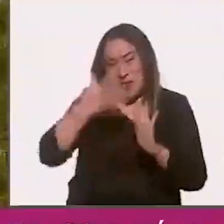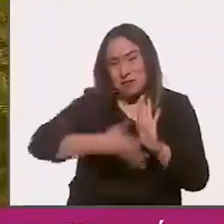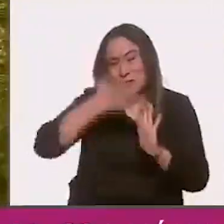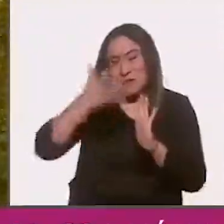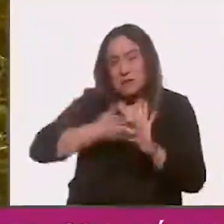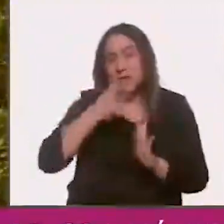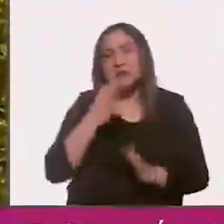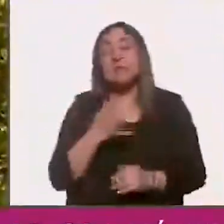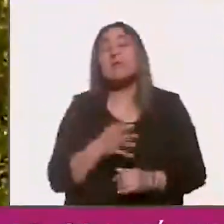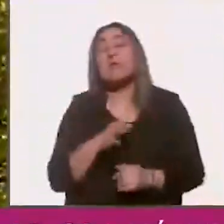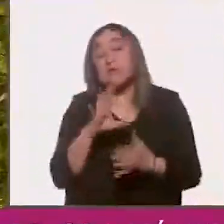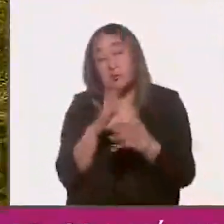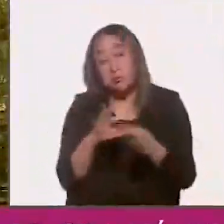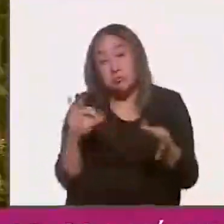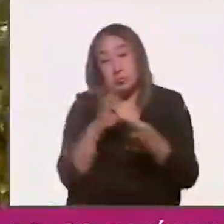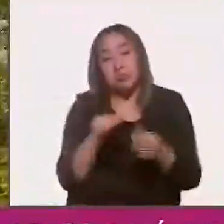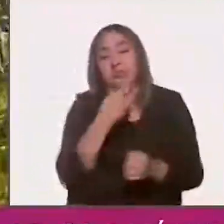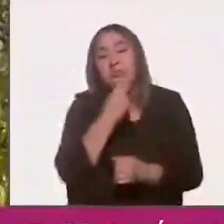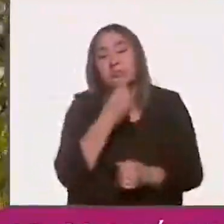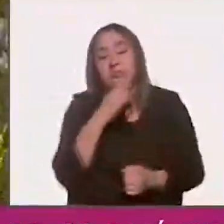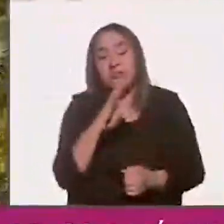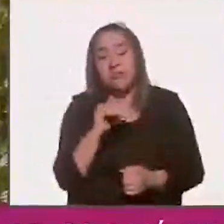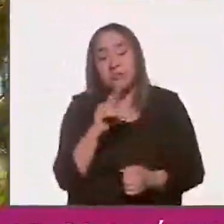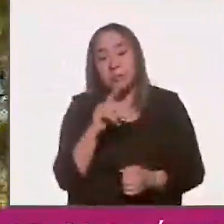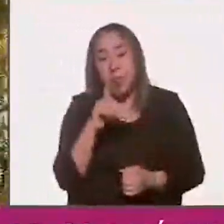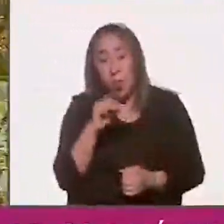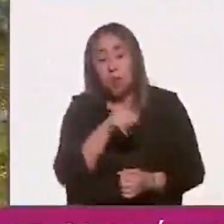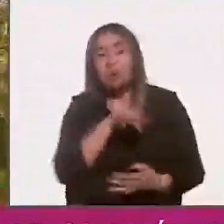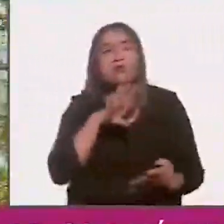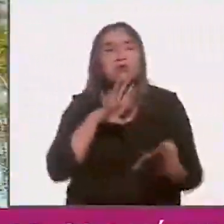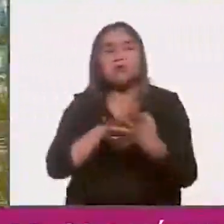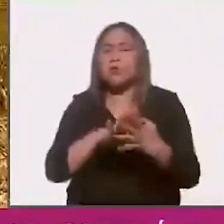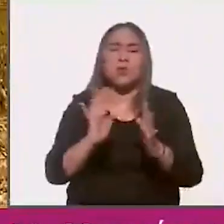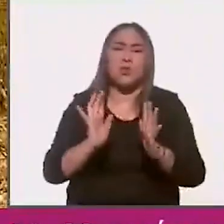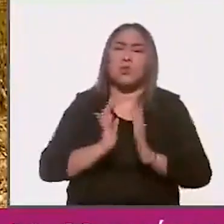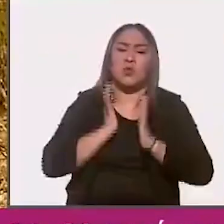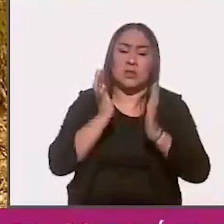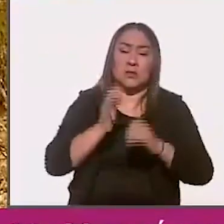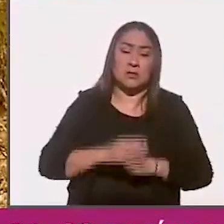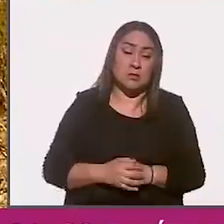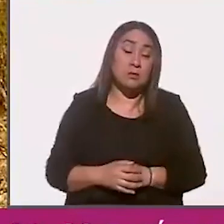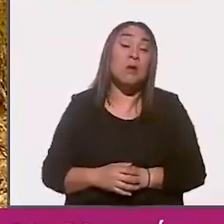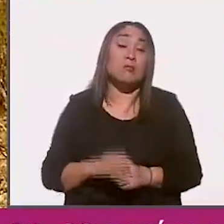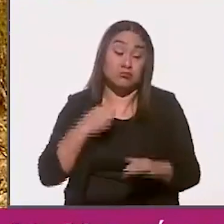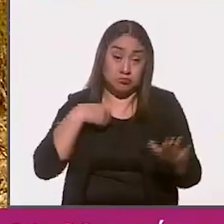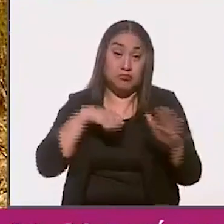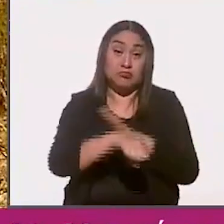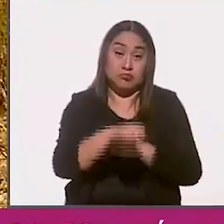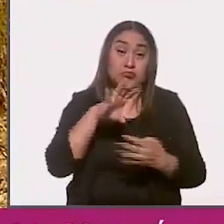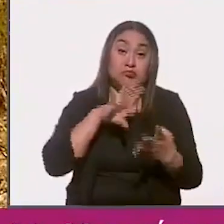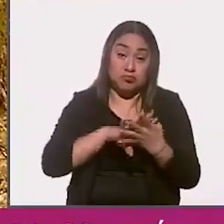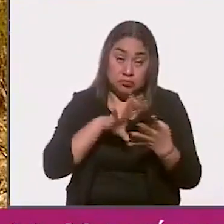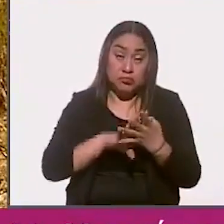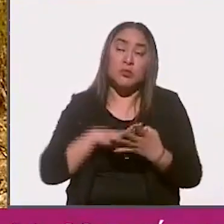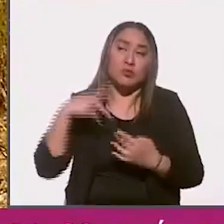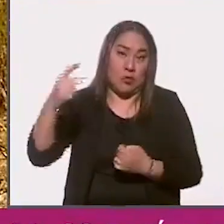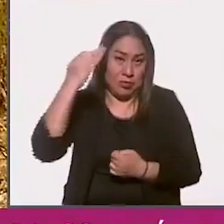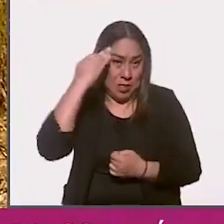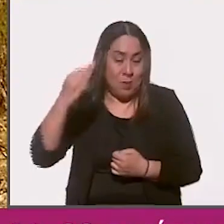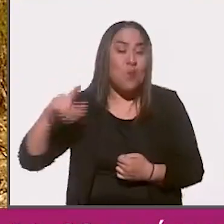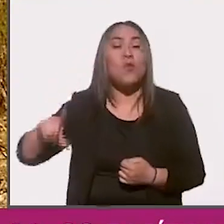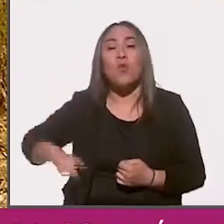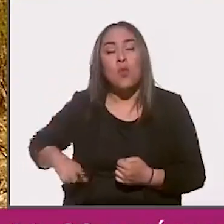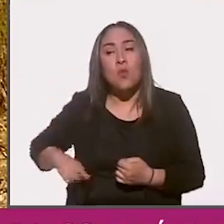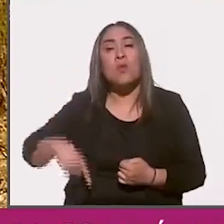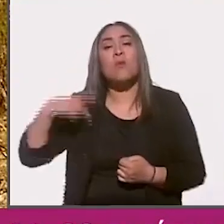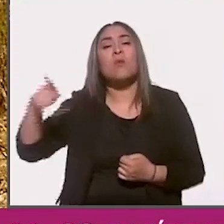Así como nos cuenta Bartolo, quien fue encarcelado injustamente. Nos metieron al bote porque fue en la administración de ella y